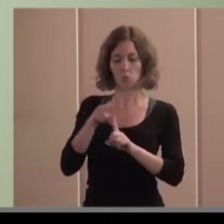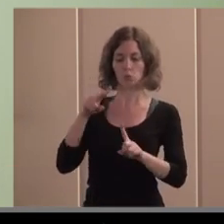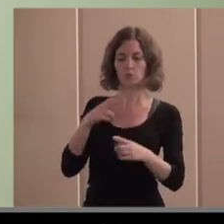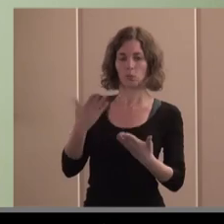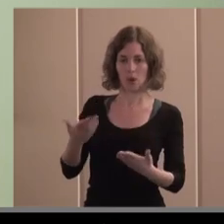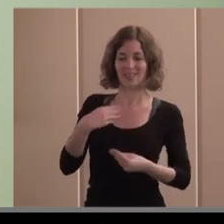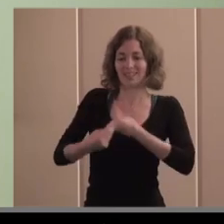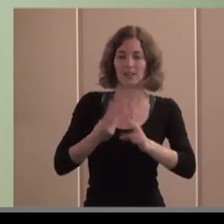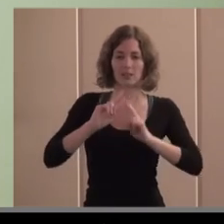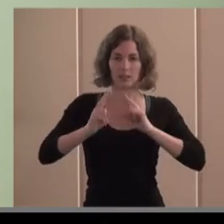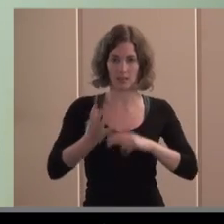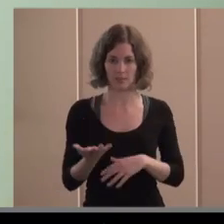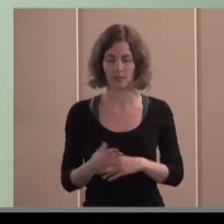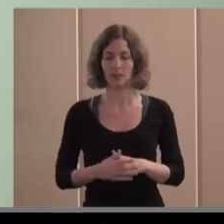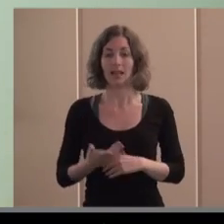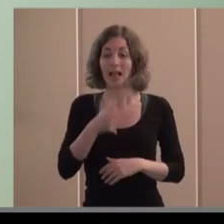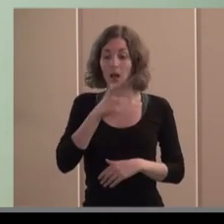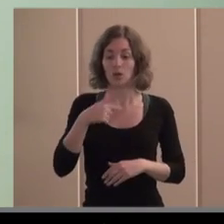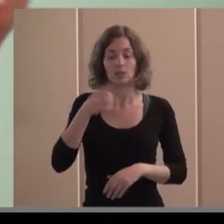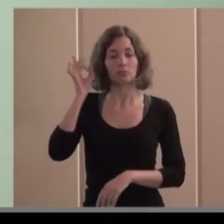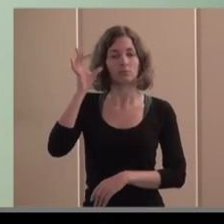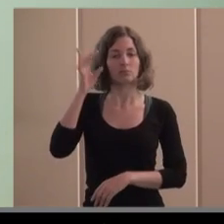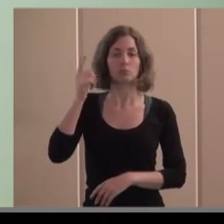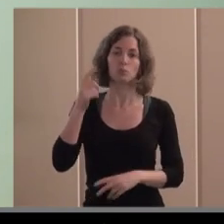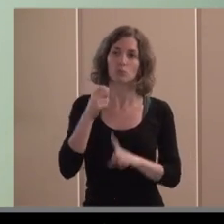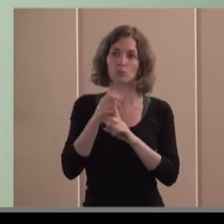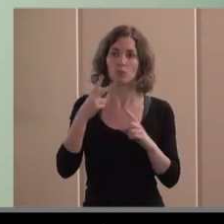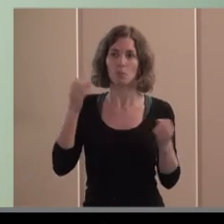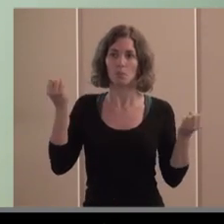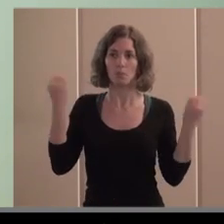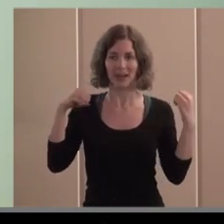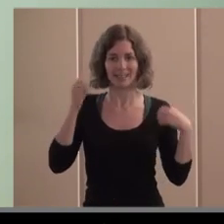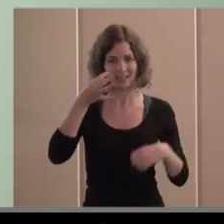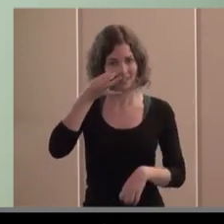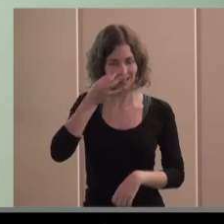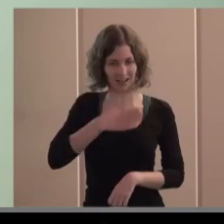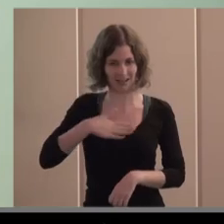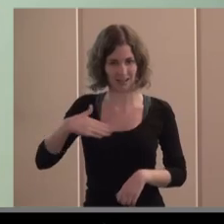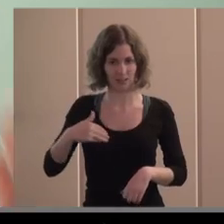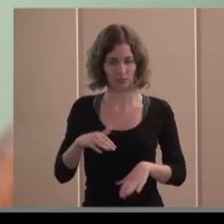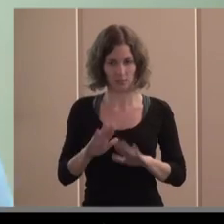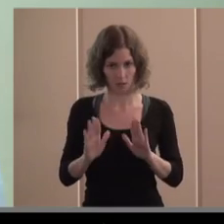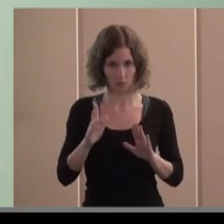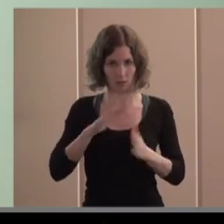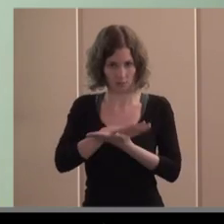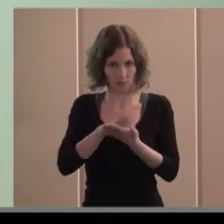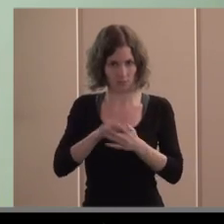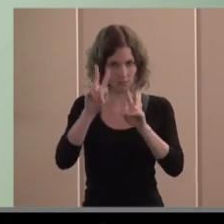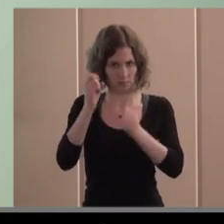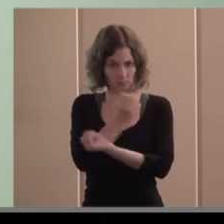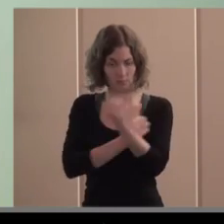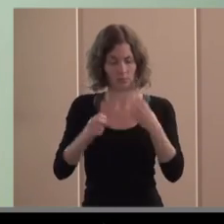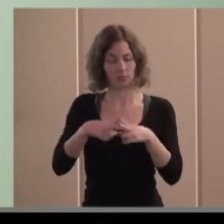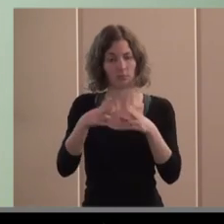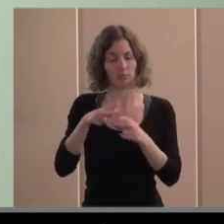mi intervención va a ser práctica aunque hable sobre el título de nuevo reto de la economía social desde el ámbito europeo y mi propia